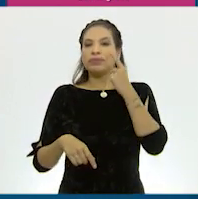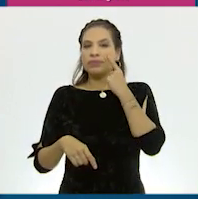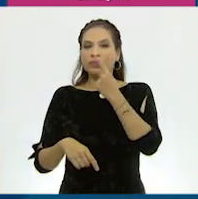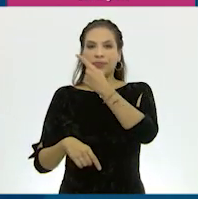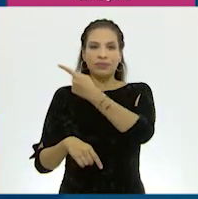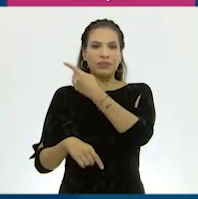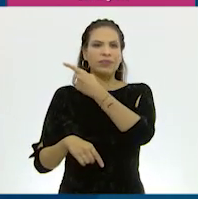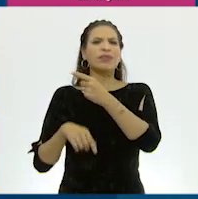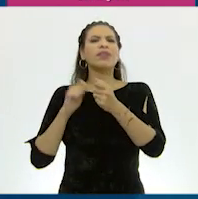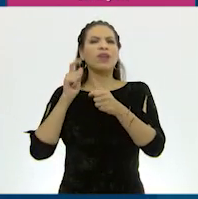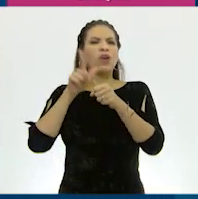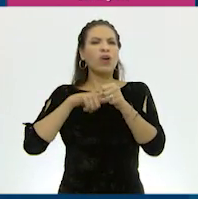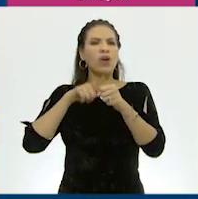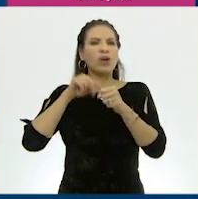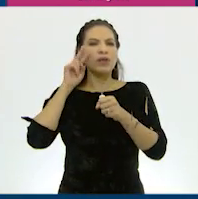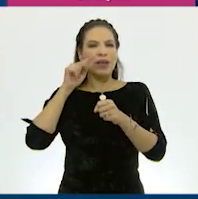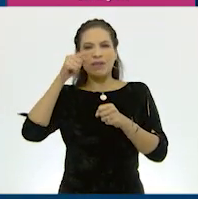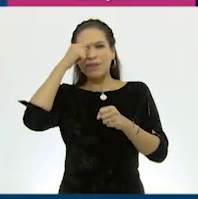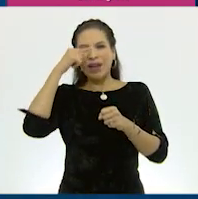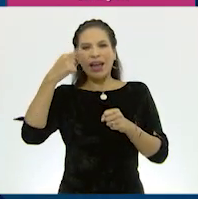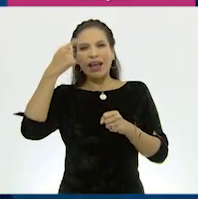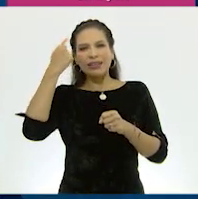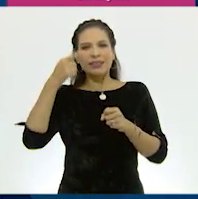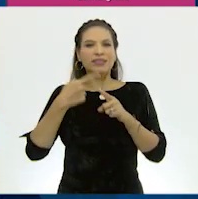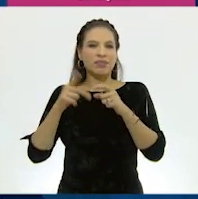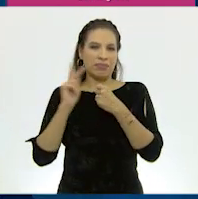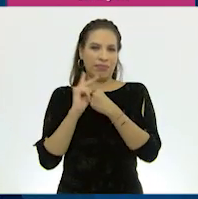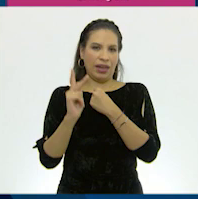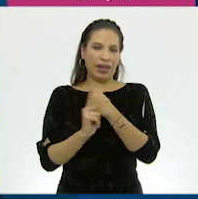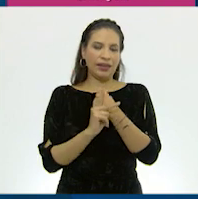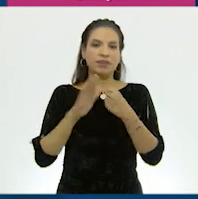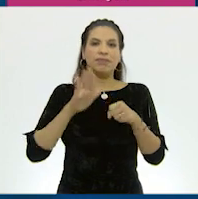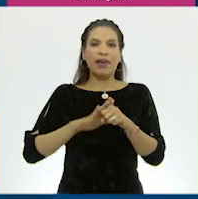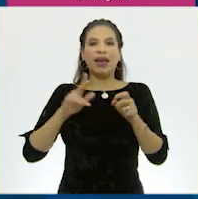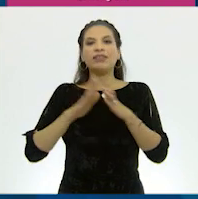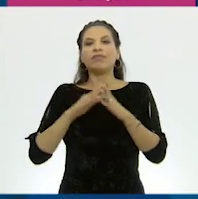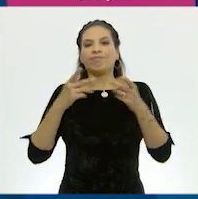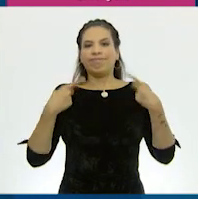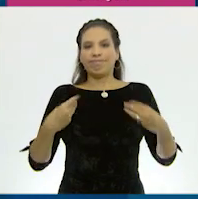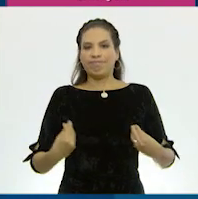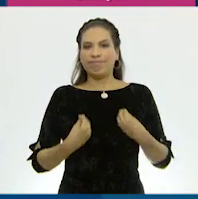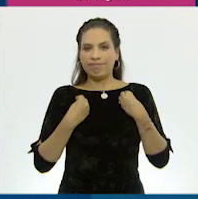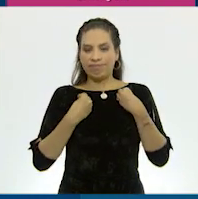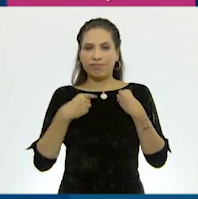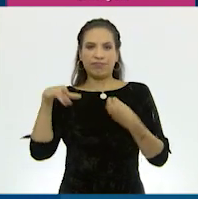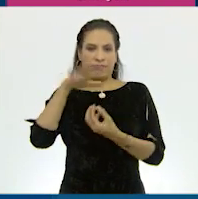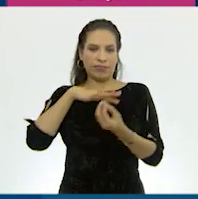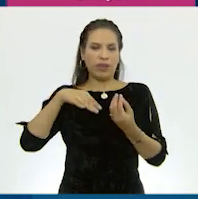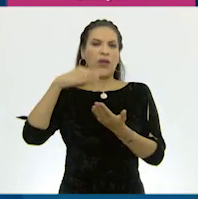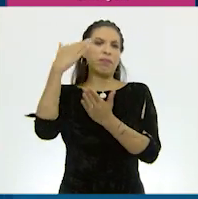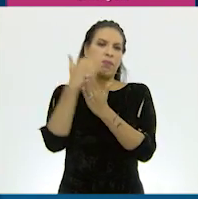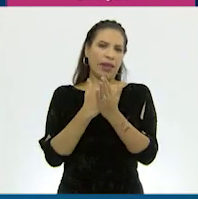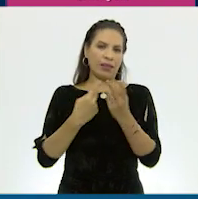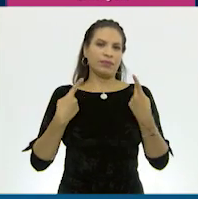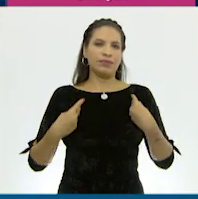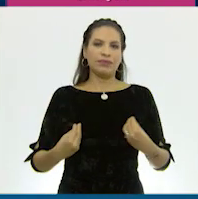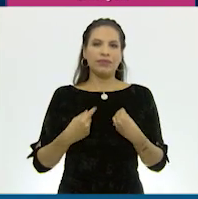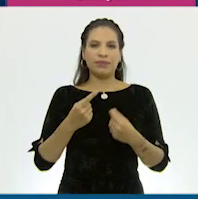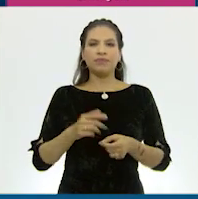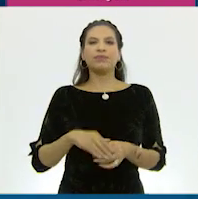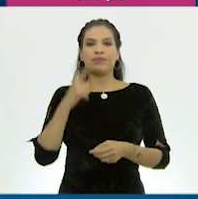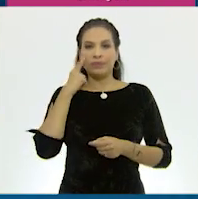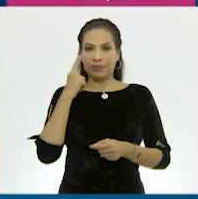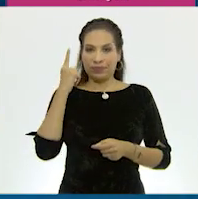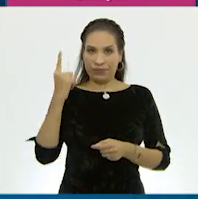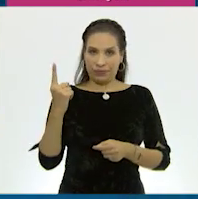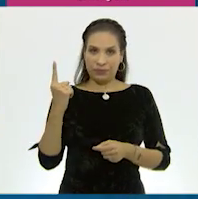color que nos ayuda a identificar fácilmente los países más poblados y los menos poblados. Observen con detenimiento su mapa.